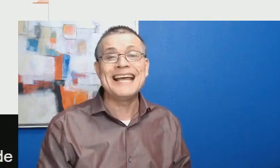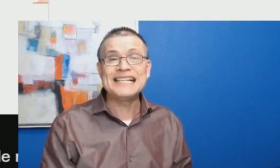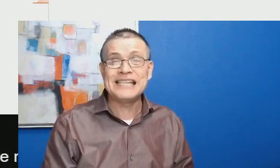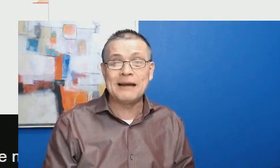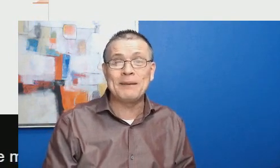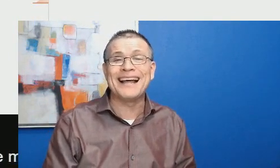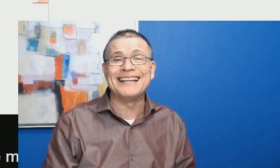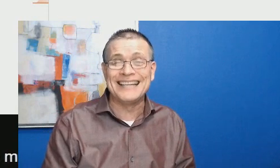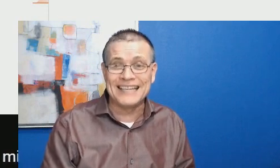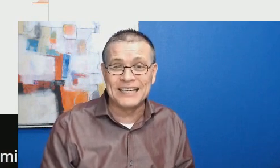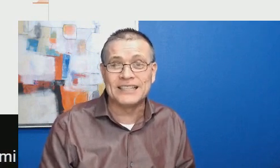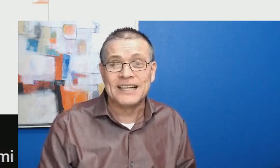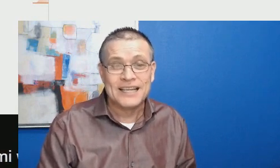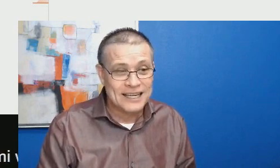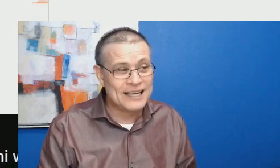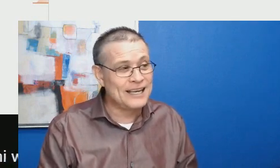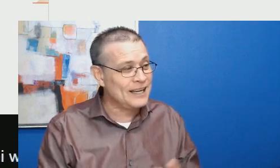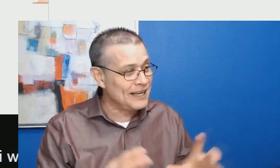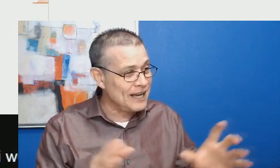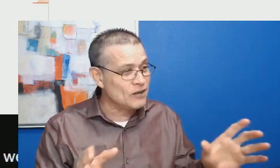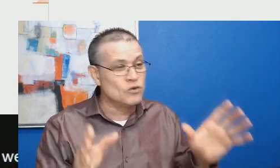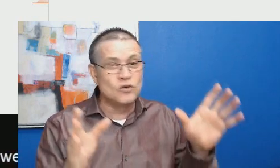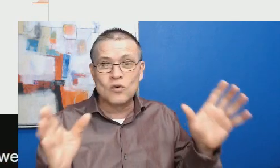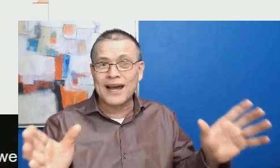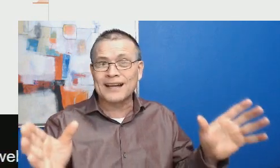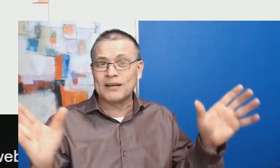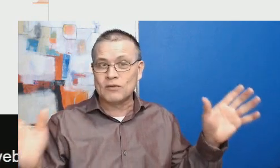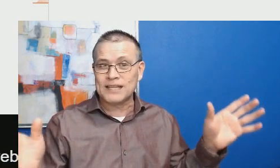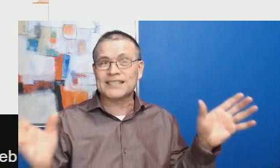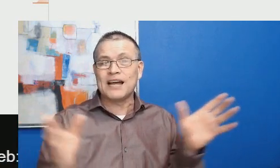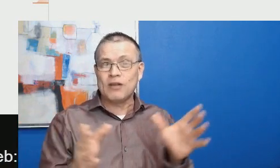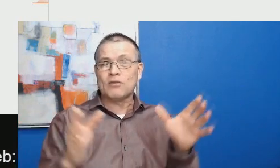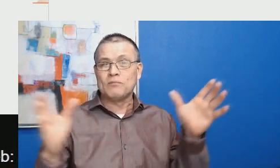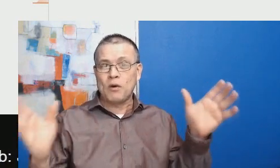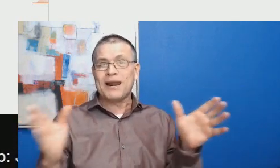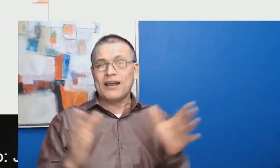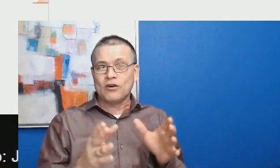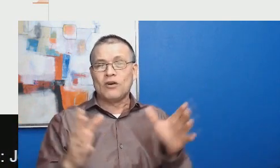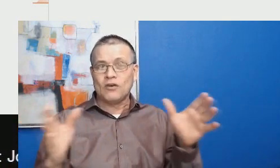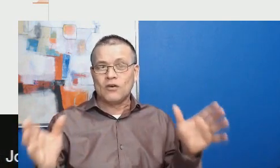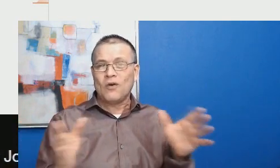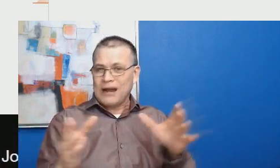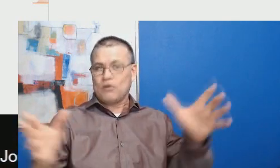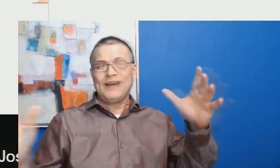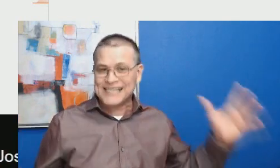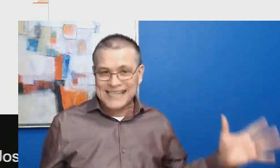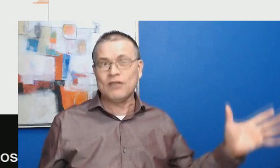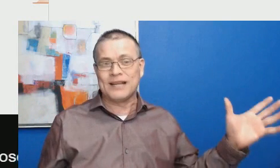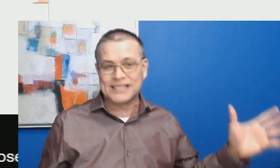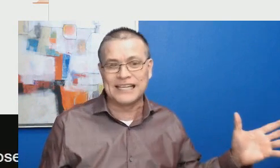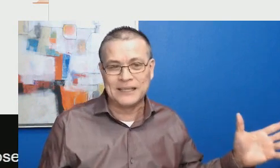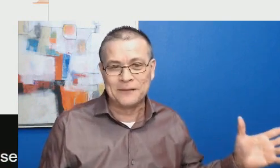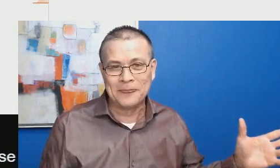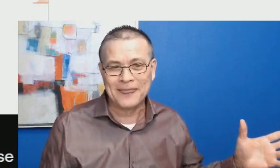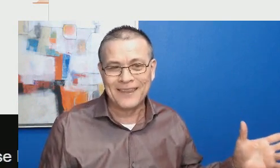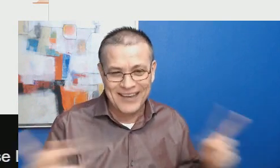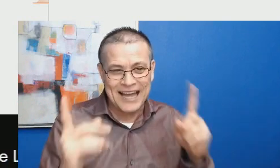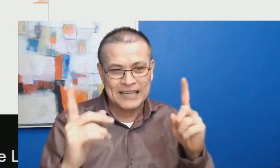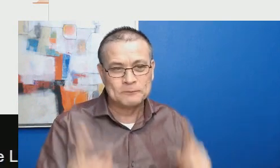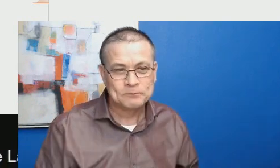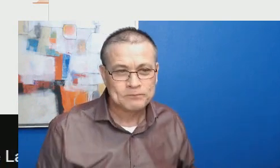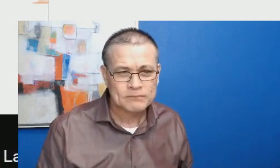inteligencia para dirigir algún lugar de un estado, algún poblado o algún estado en sí.